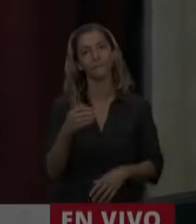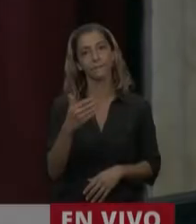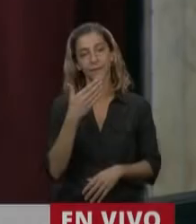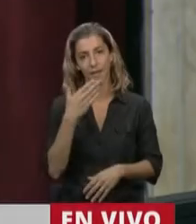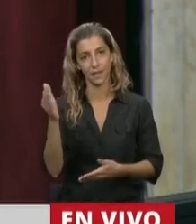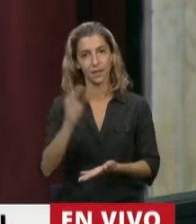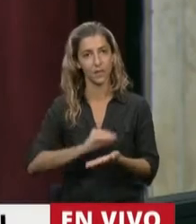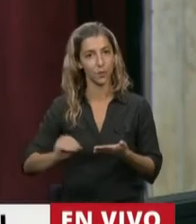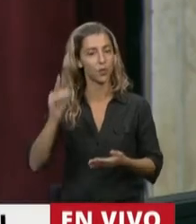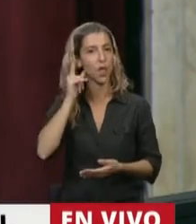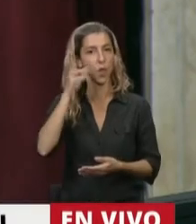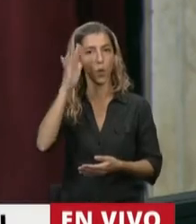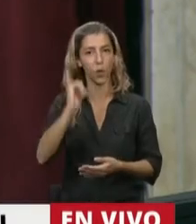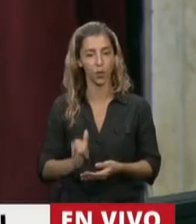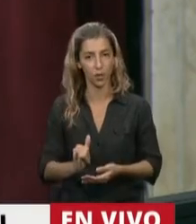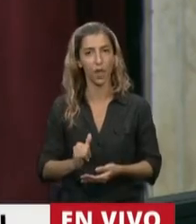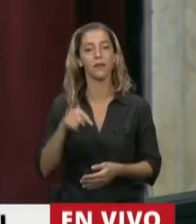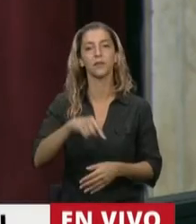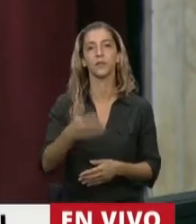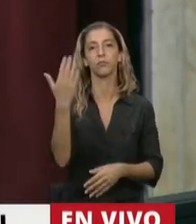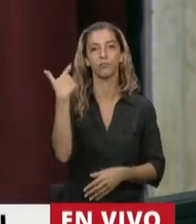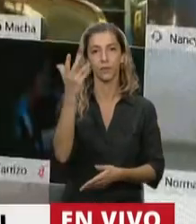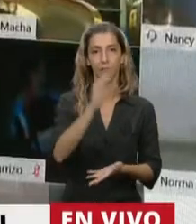Tiene la palabra el diputado Luis Contigiani.